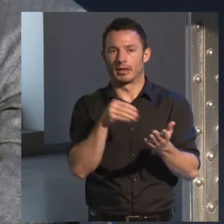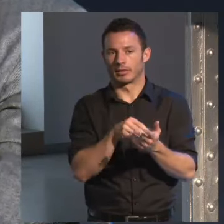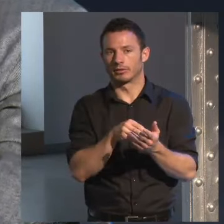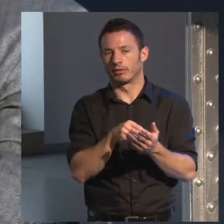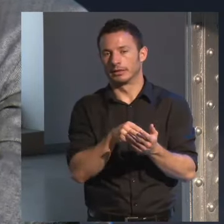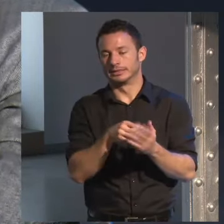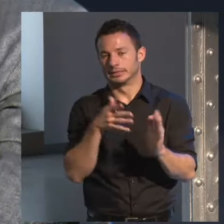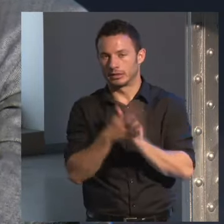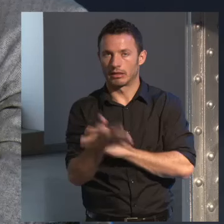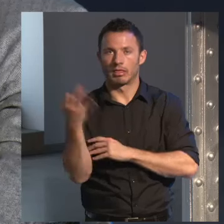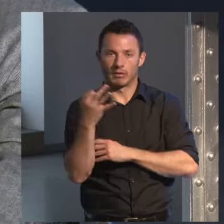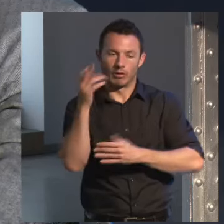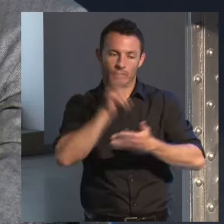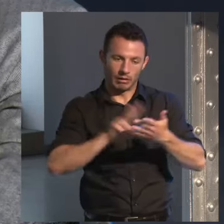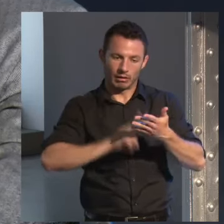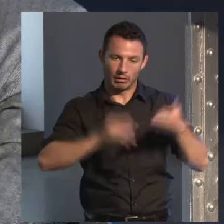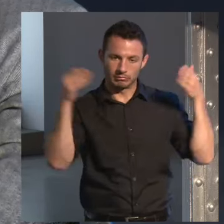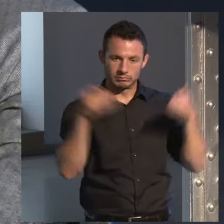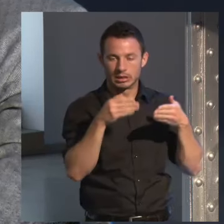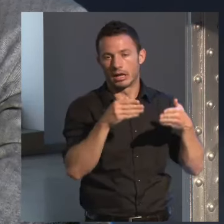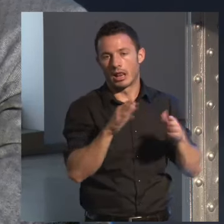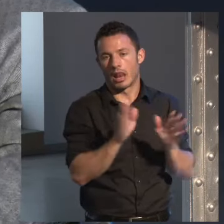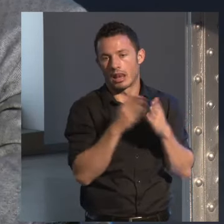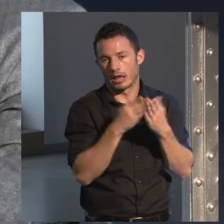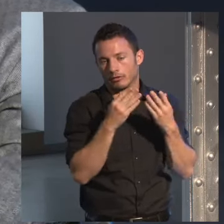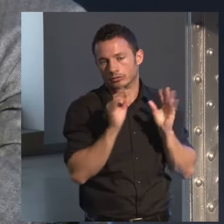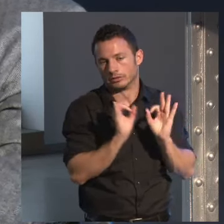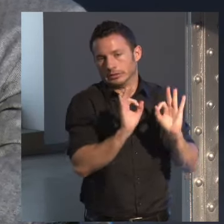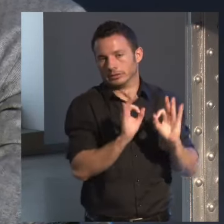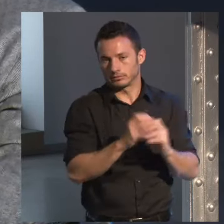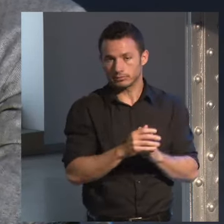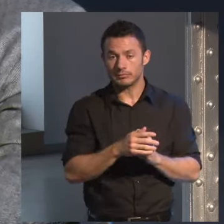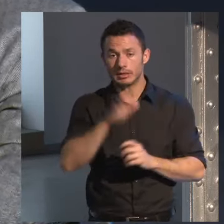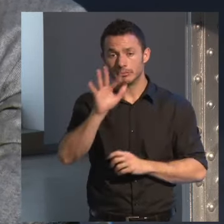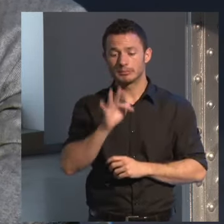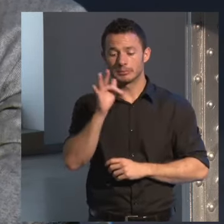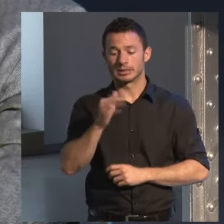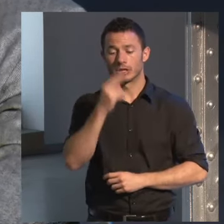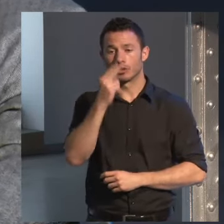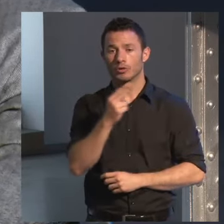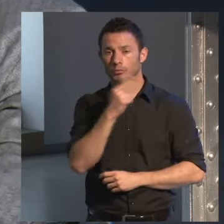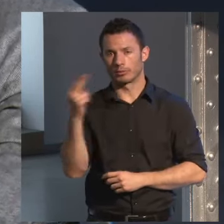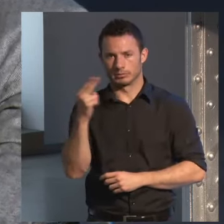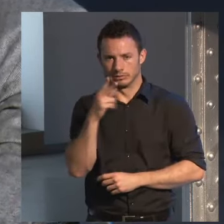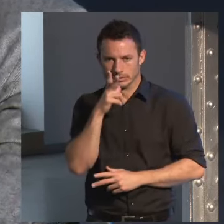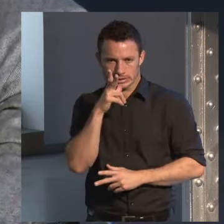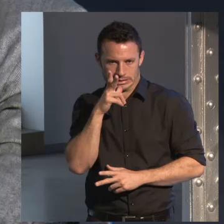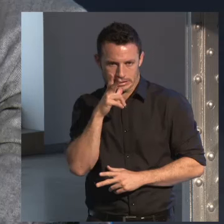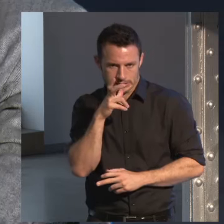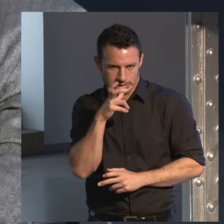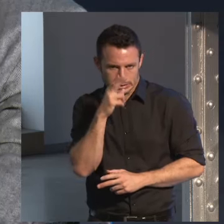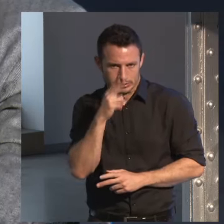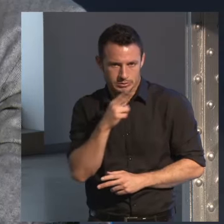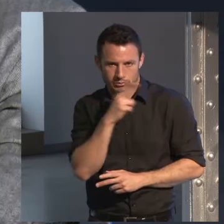de lectura tengo una serie de compromisos terribles terribles para